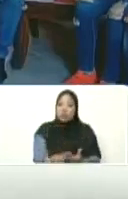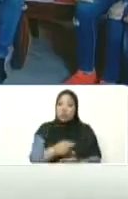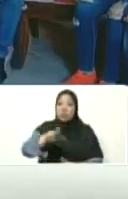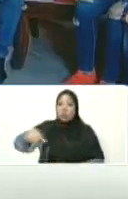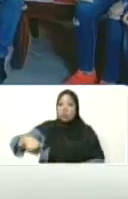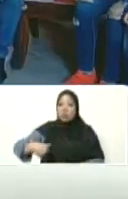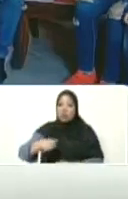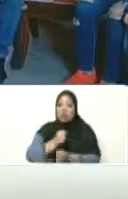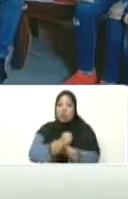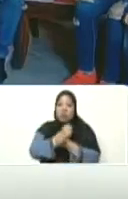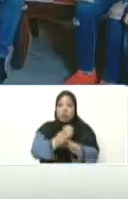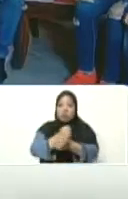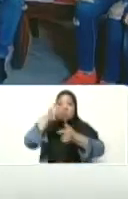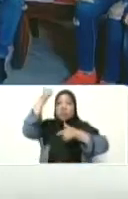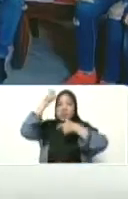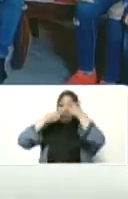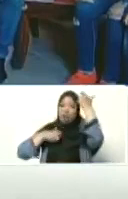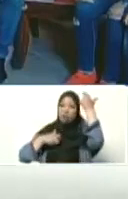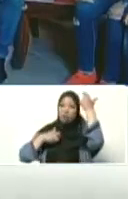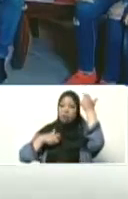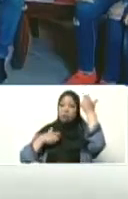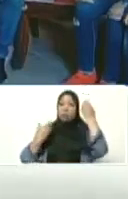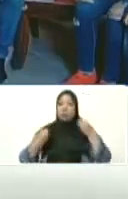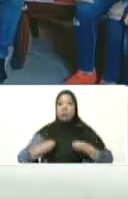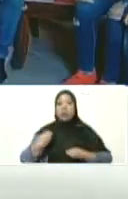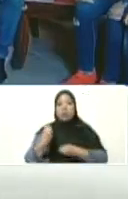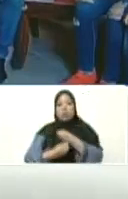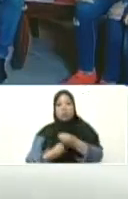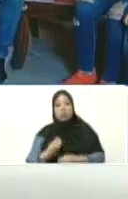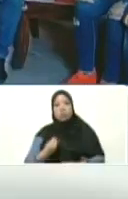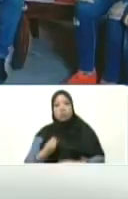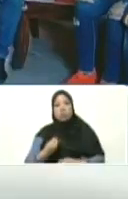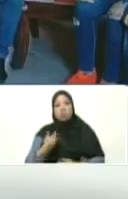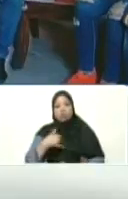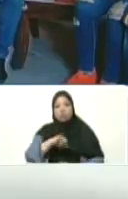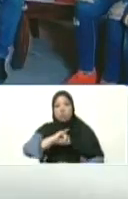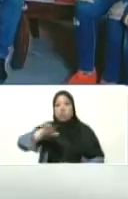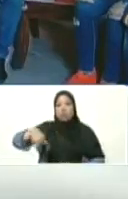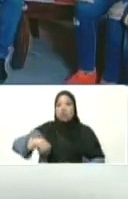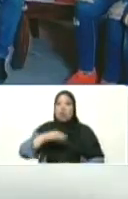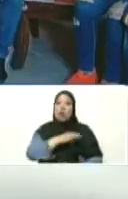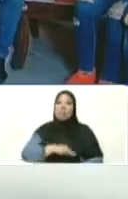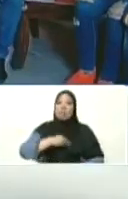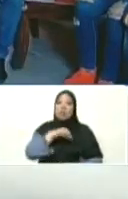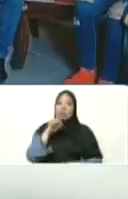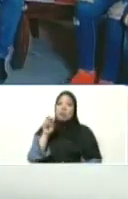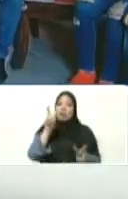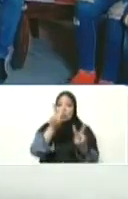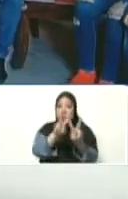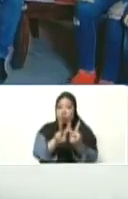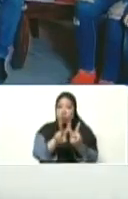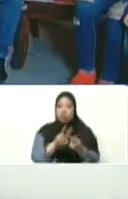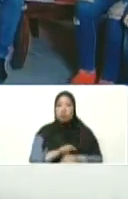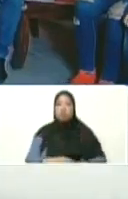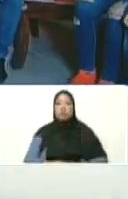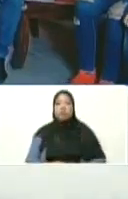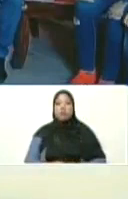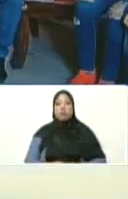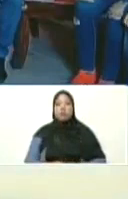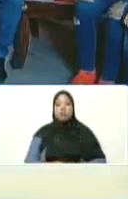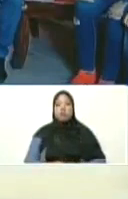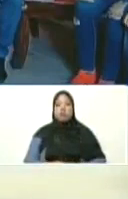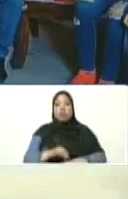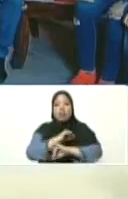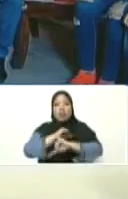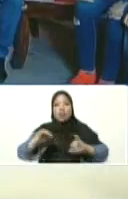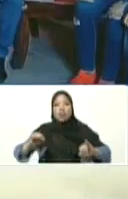nuestro amado comandante Hugo Chávez, que fue el creador genio de la gran misión Vivienda Venezuela. Vamos a despedir